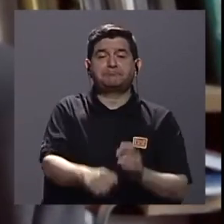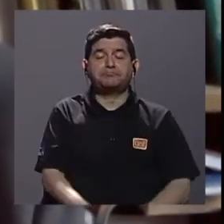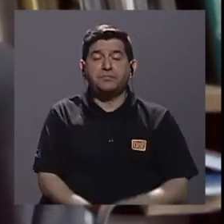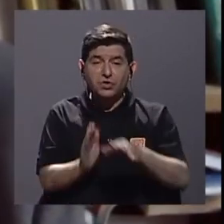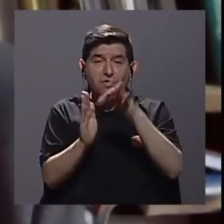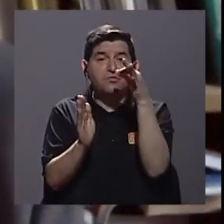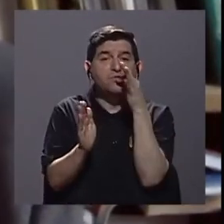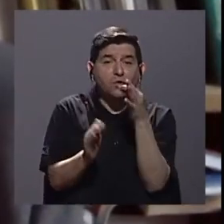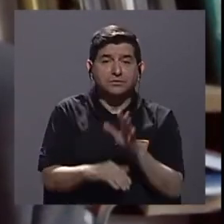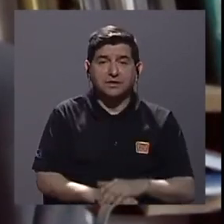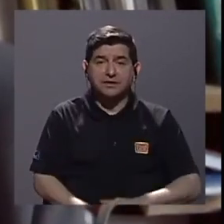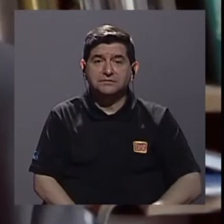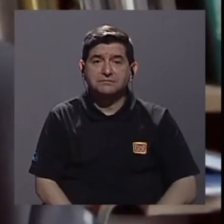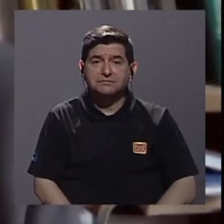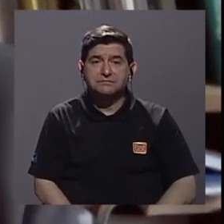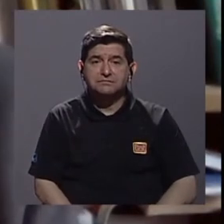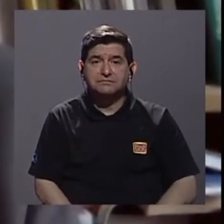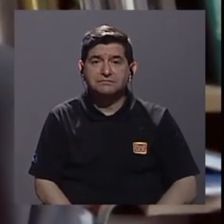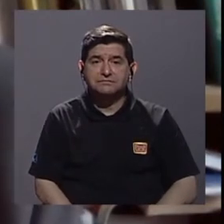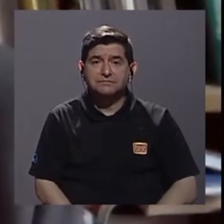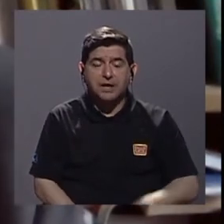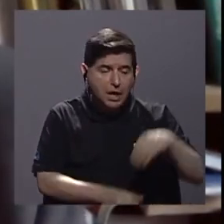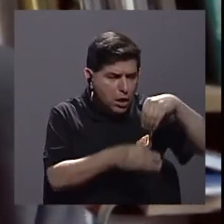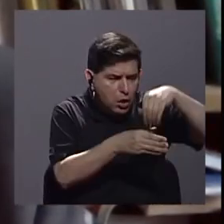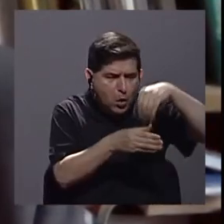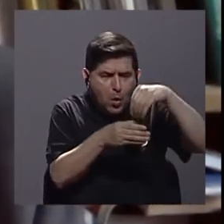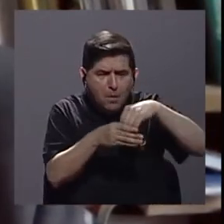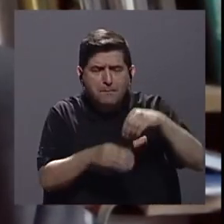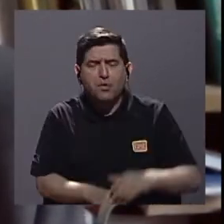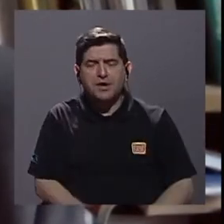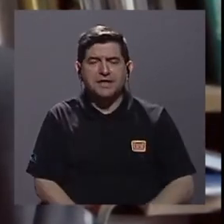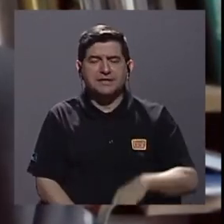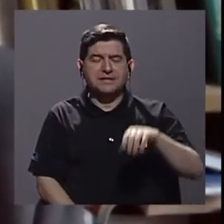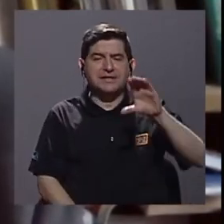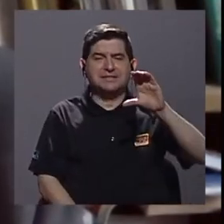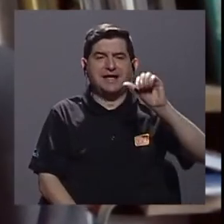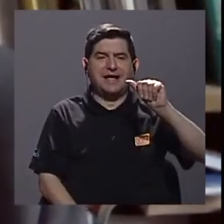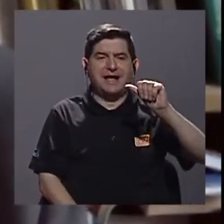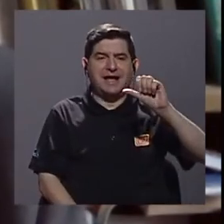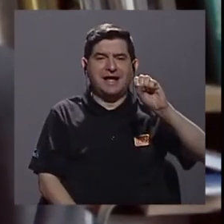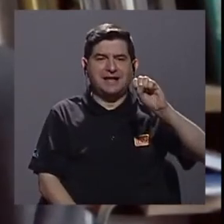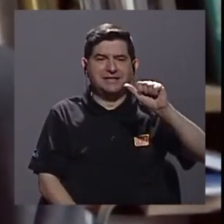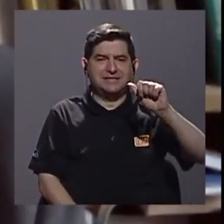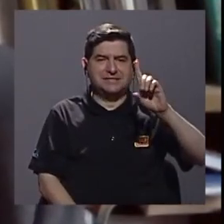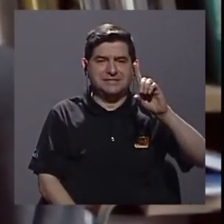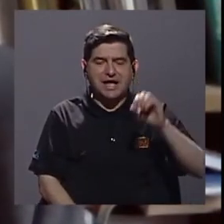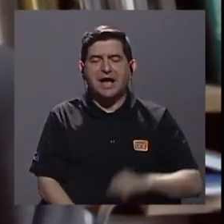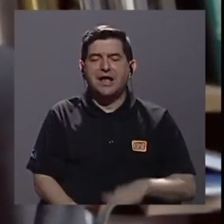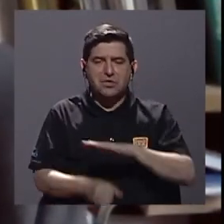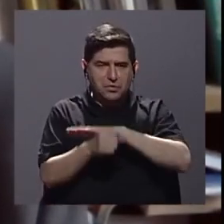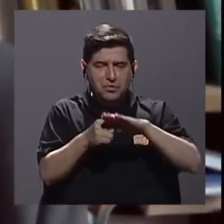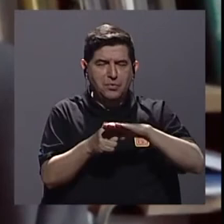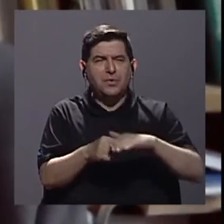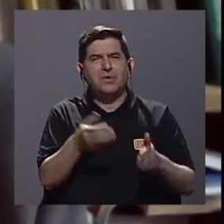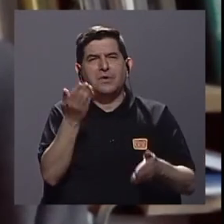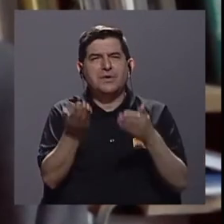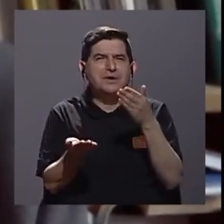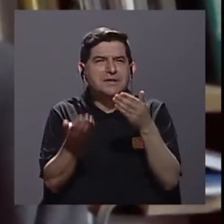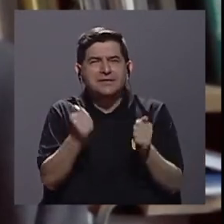frutas. O los componentes generales del cazado somos autosuficientes, excepto, digamos, en los más